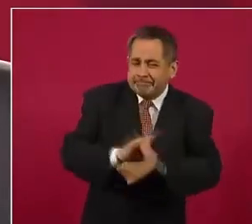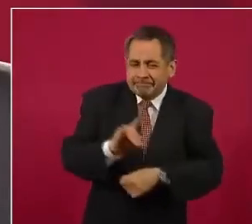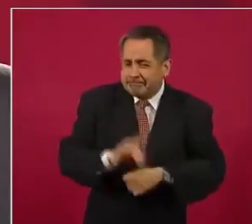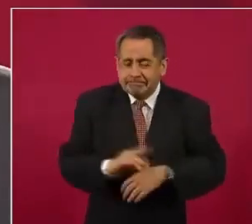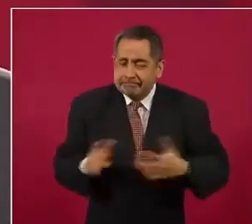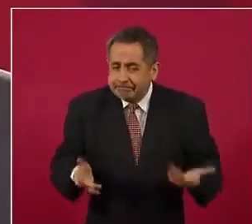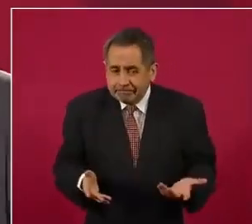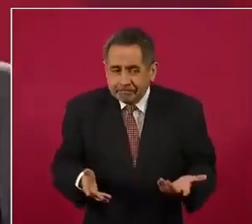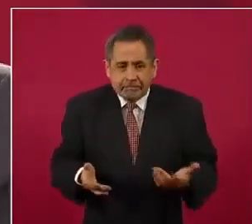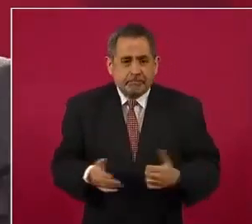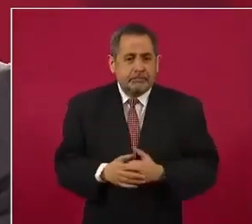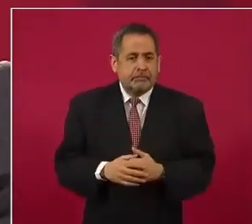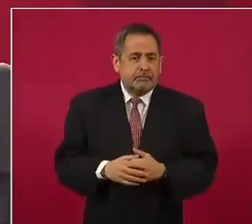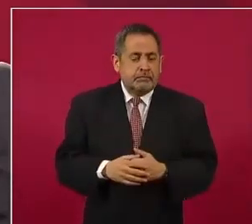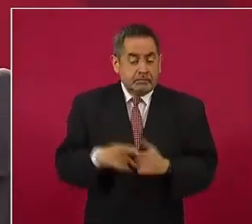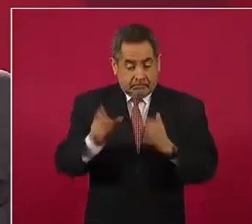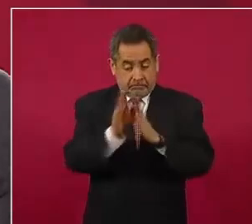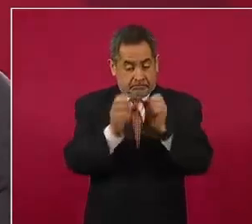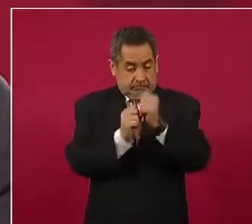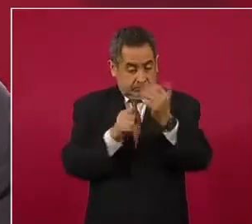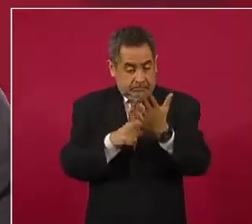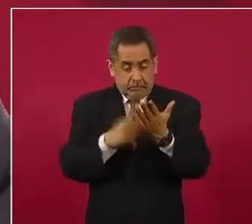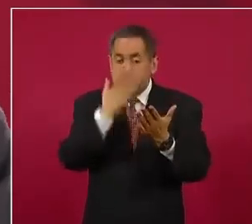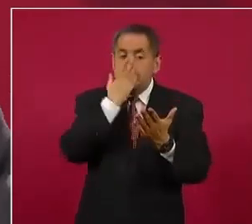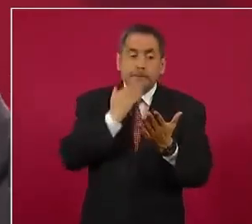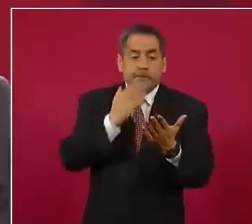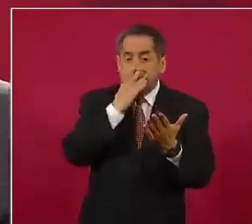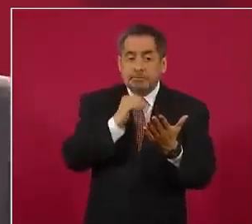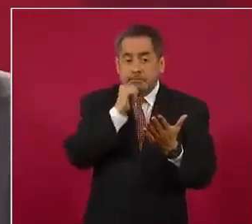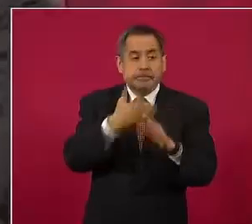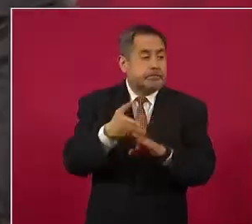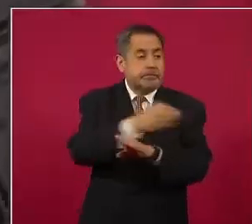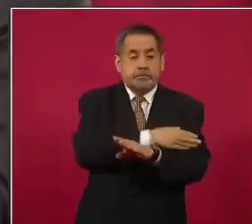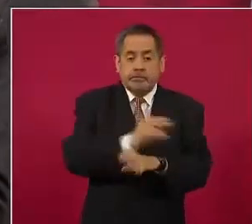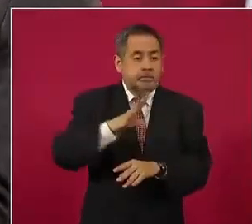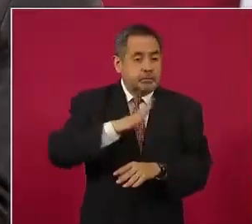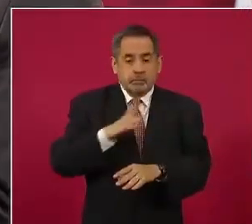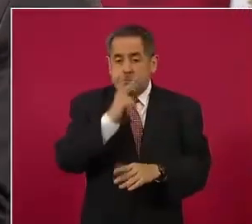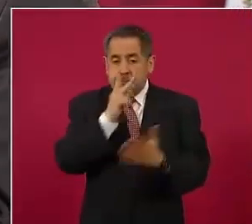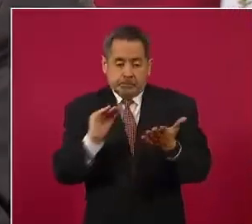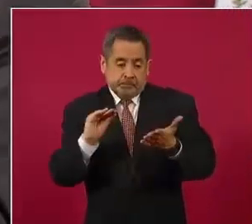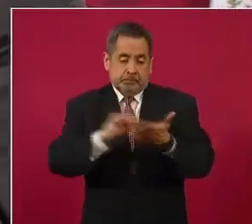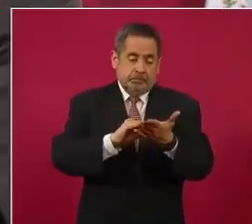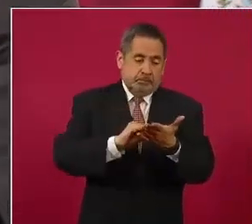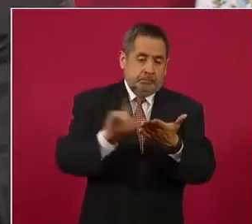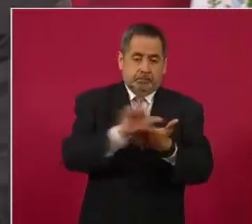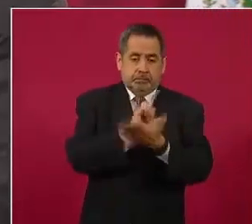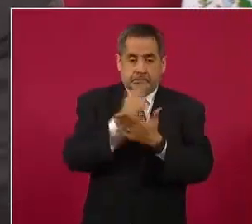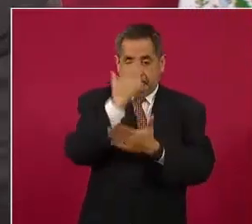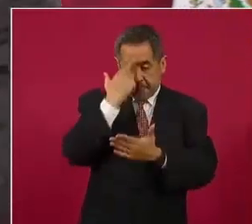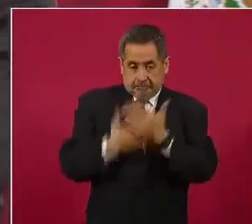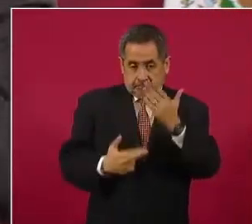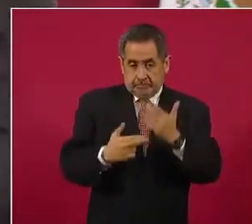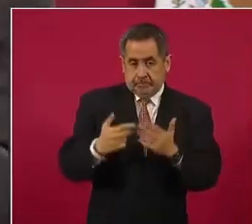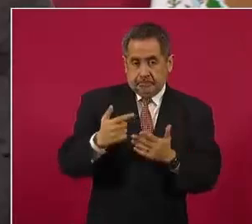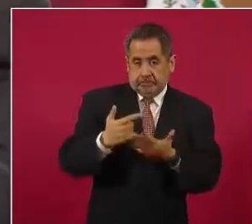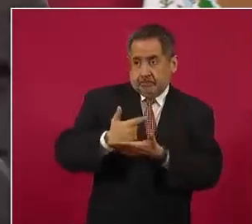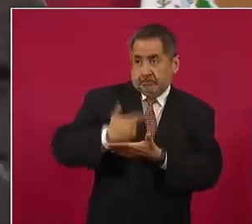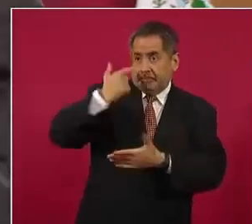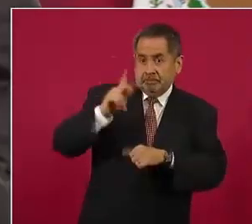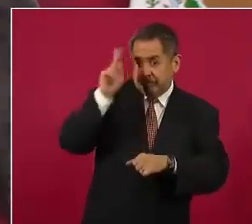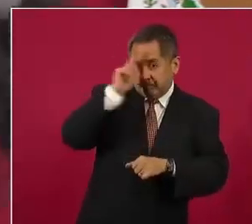Pero en la Constitución no existía como delito grave la corrupción, porque habían